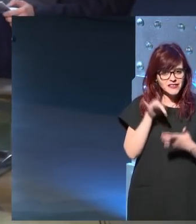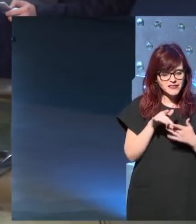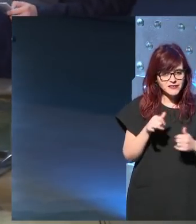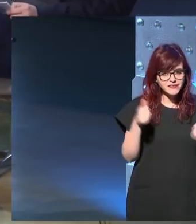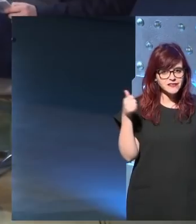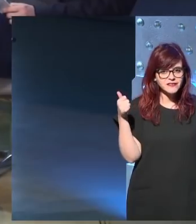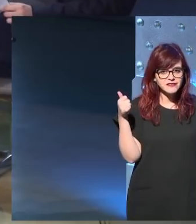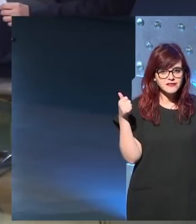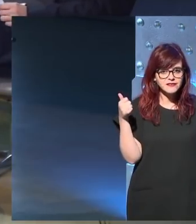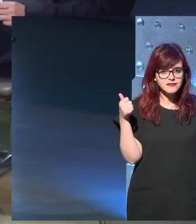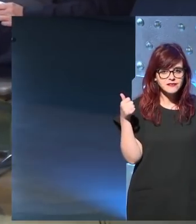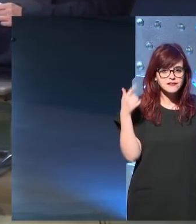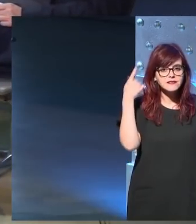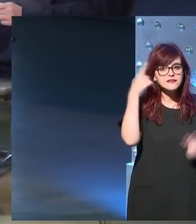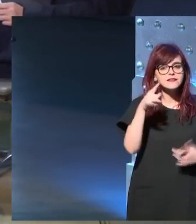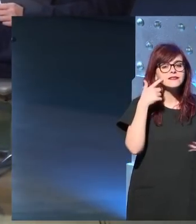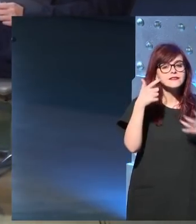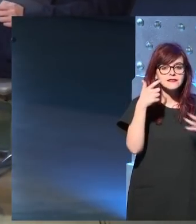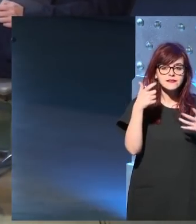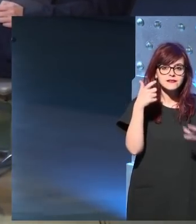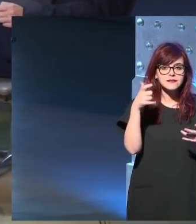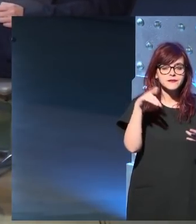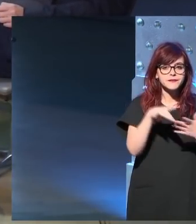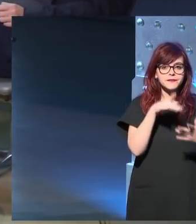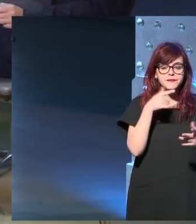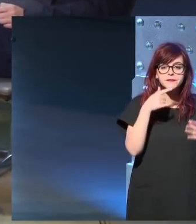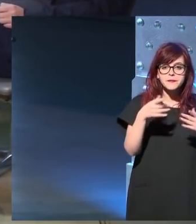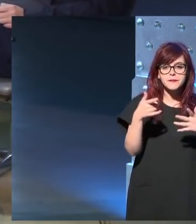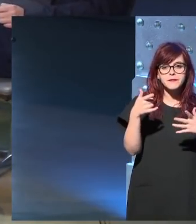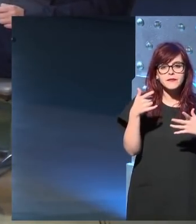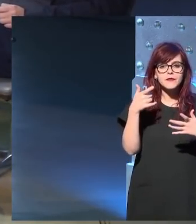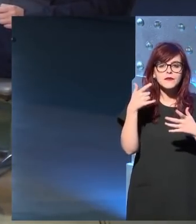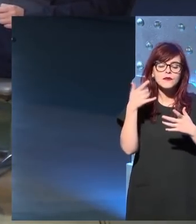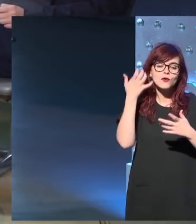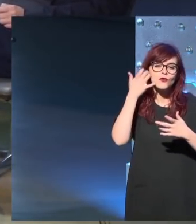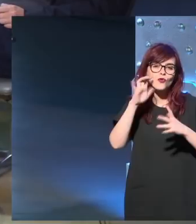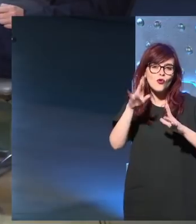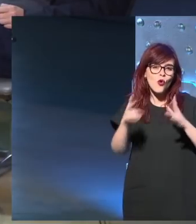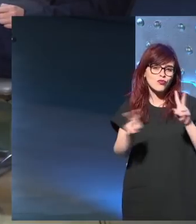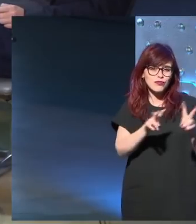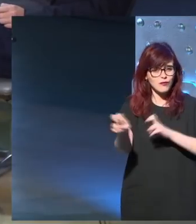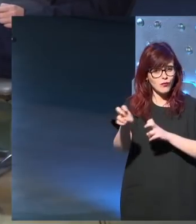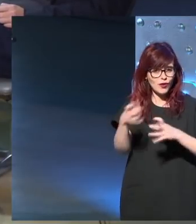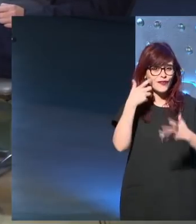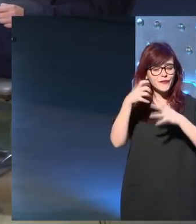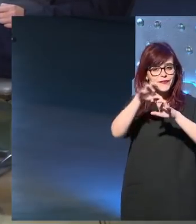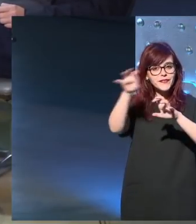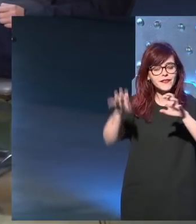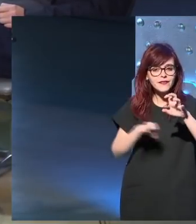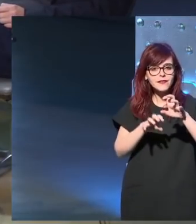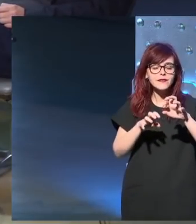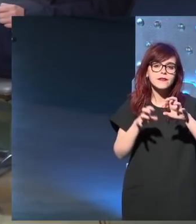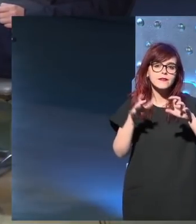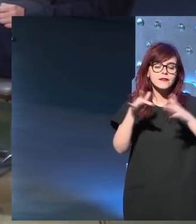¿Y tú crees que las artes plásticas, que el arte contemporáneo tiene más asumida, digamos, la, por llamarlo así, la